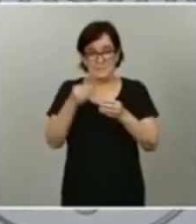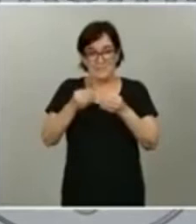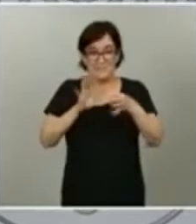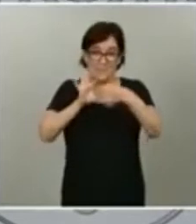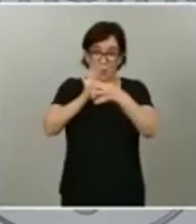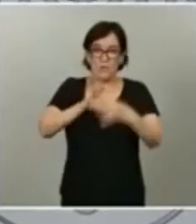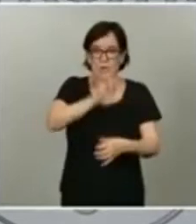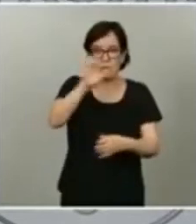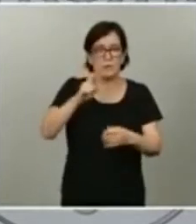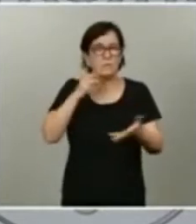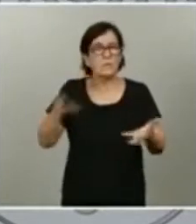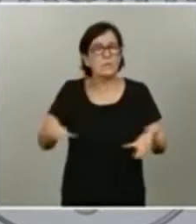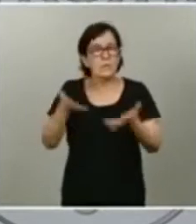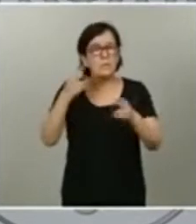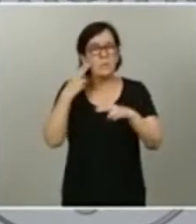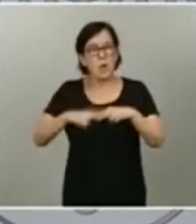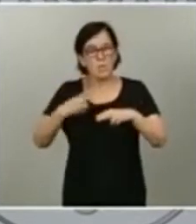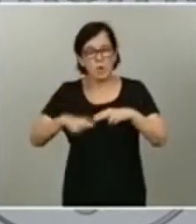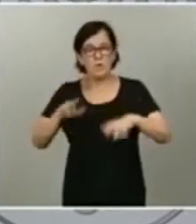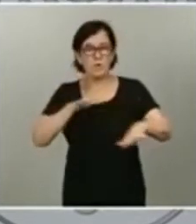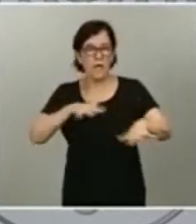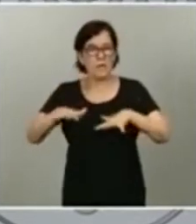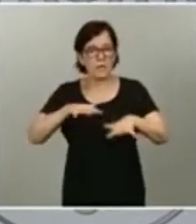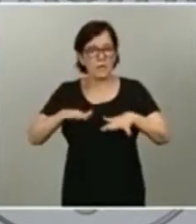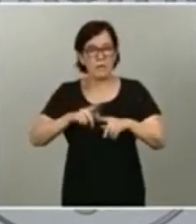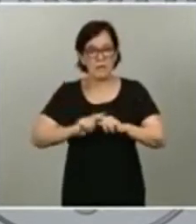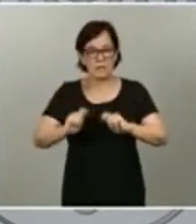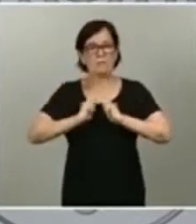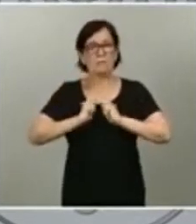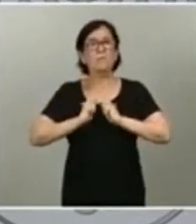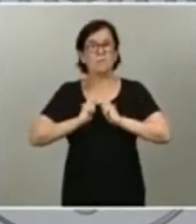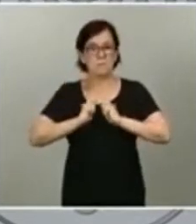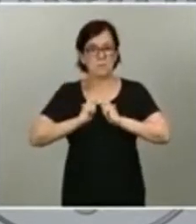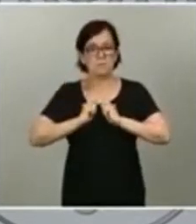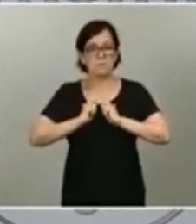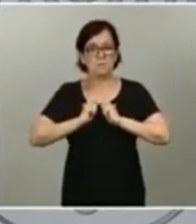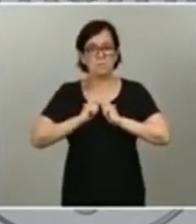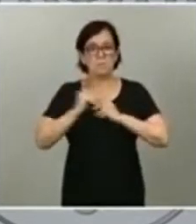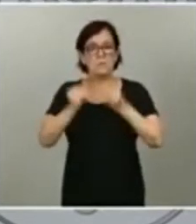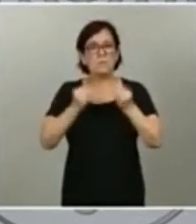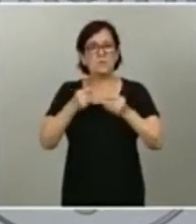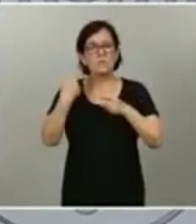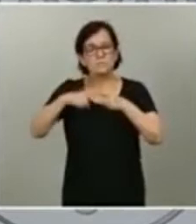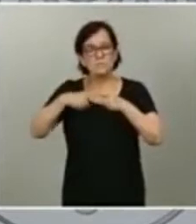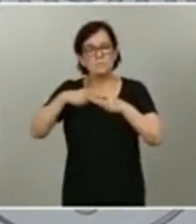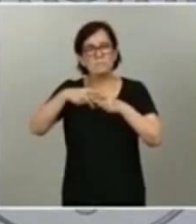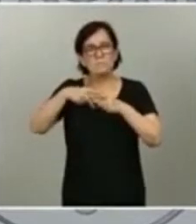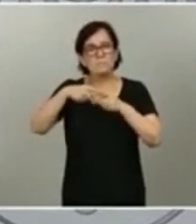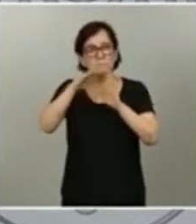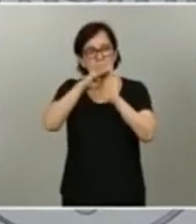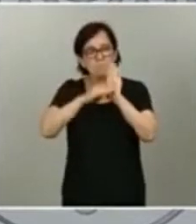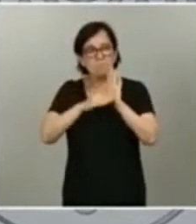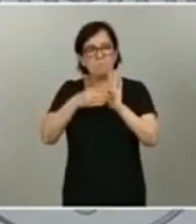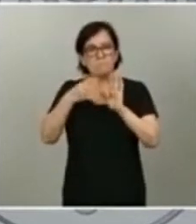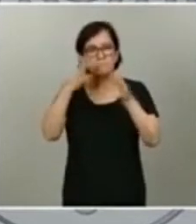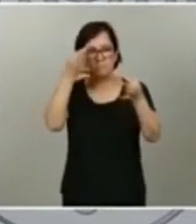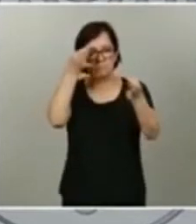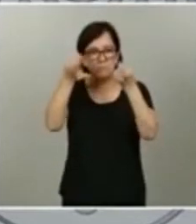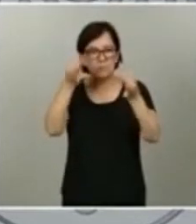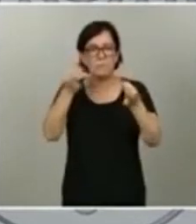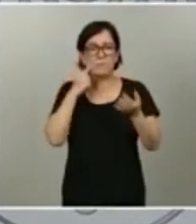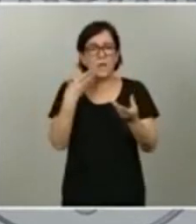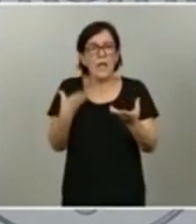impulsando políticas activas que nos permitan realmente contar con instrumentos precisos, instrumentos tangibles,